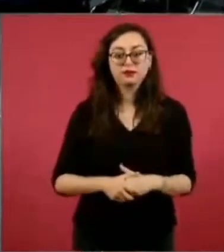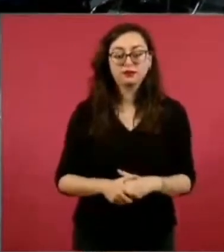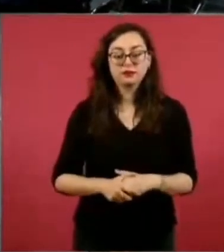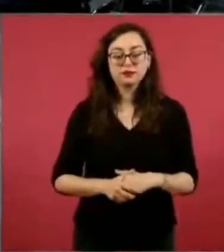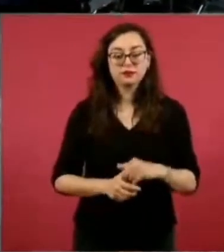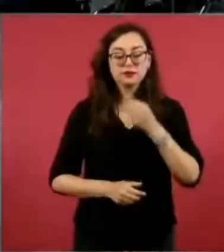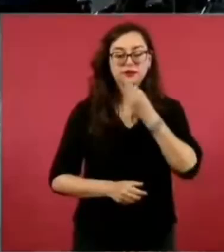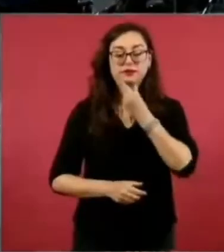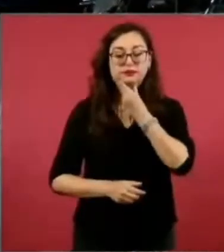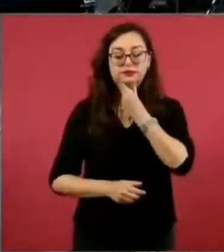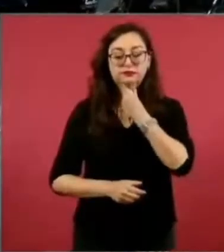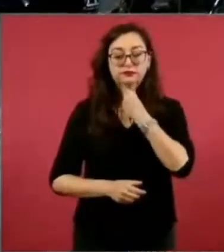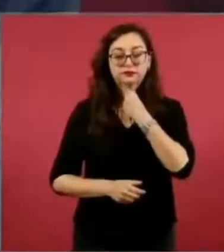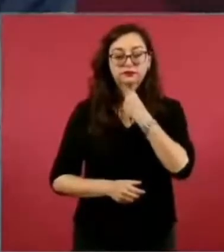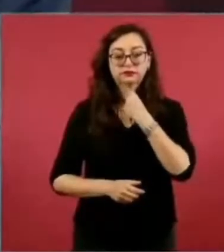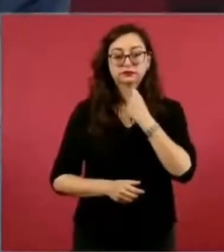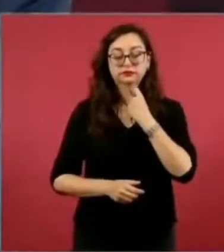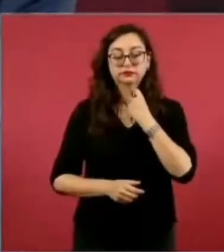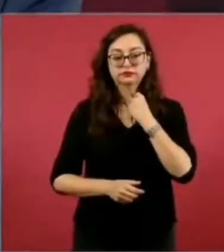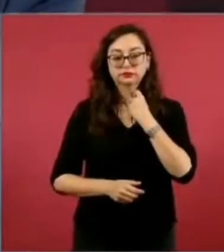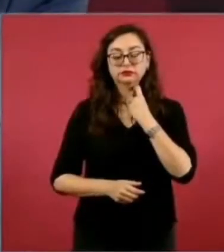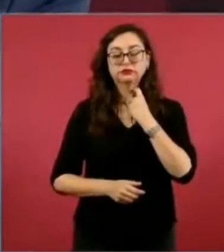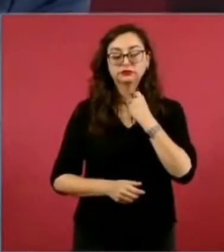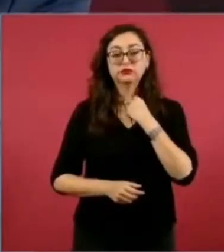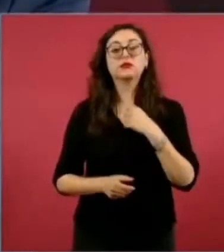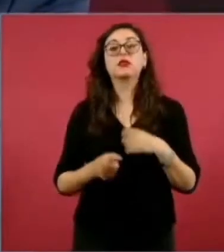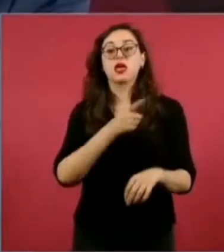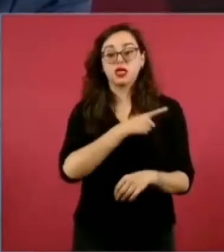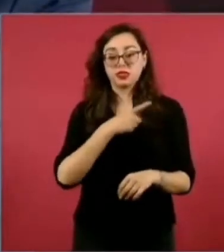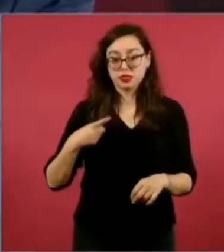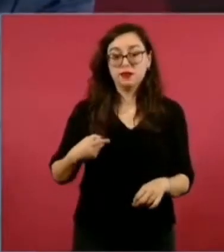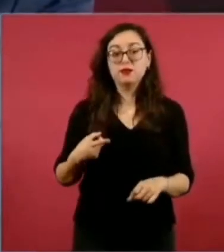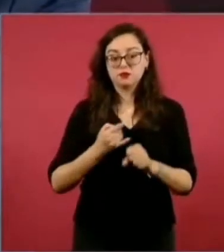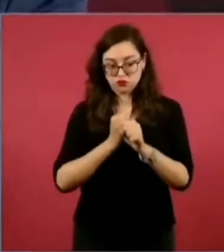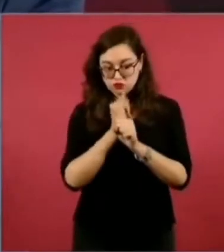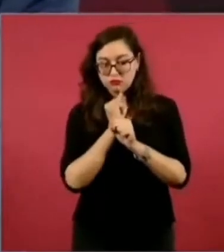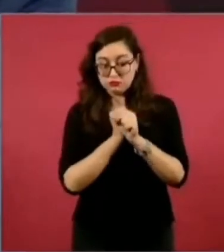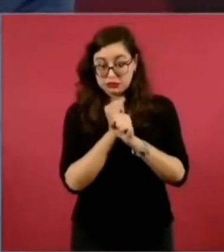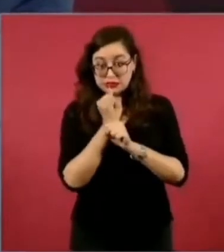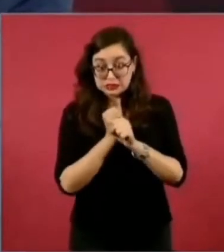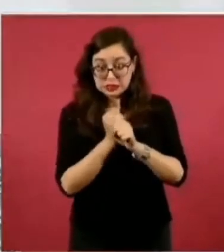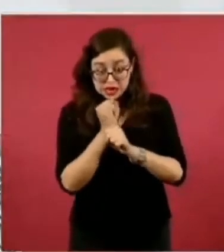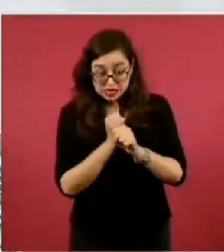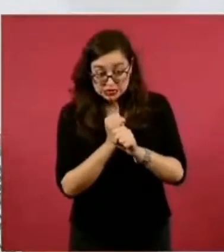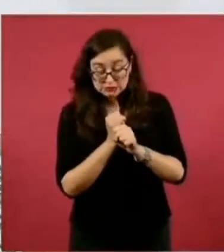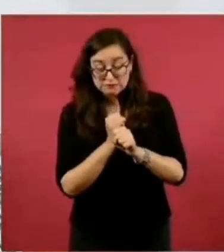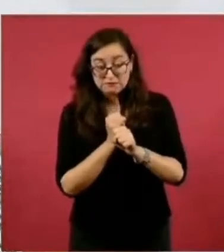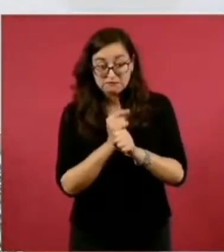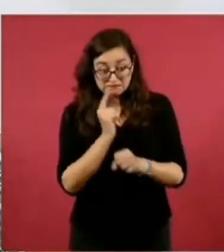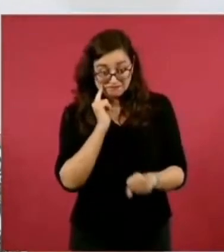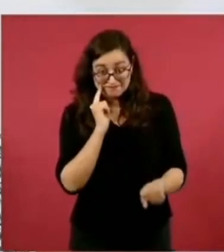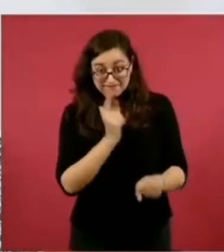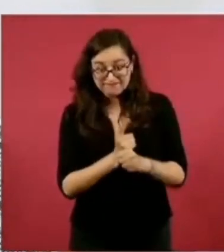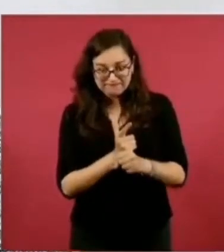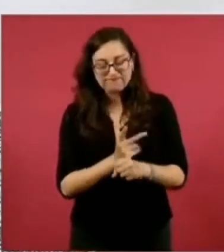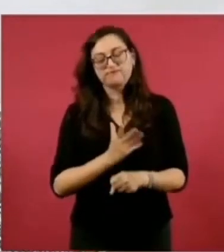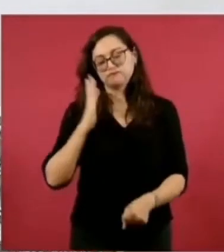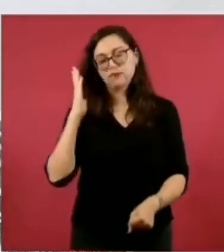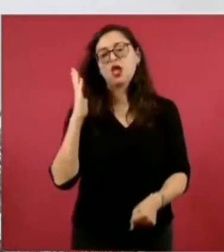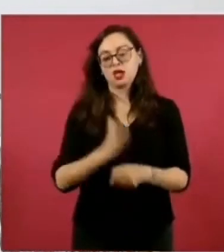hay que investigar y castigar cualquier tipo de